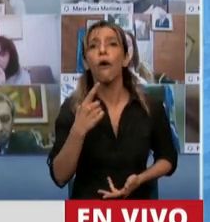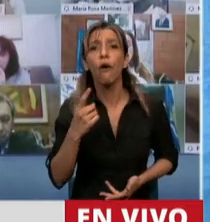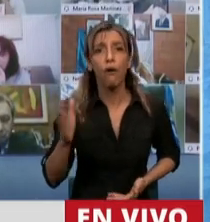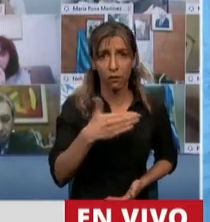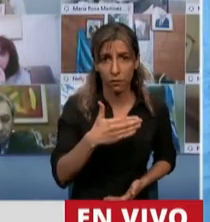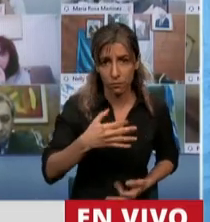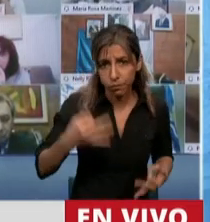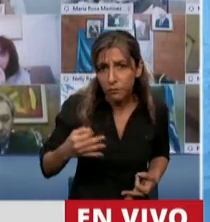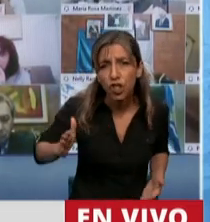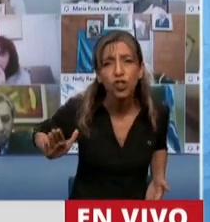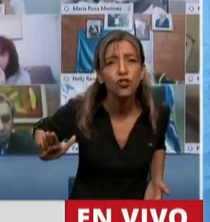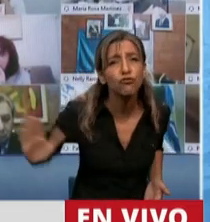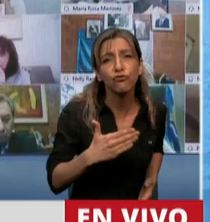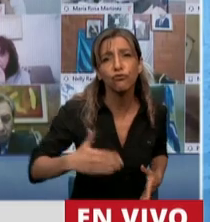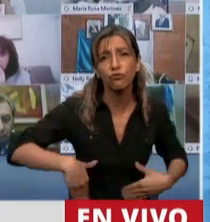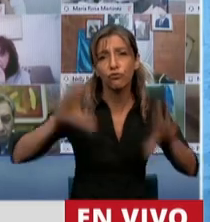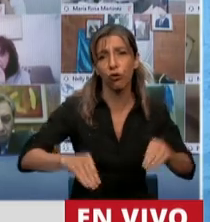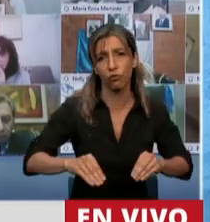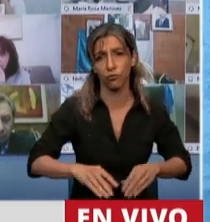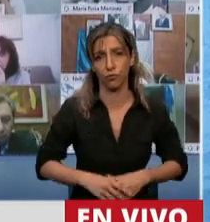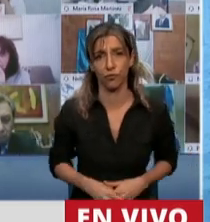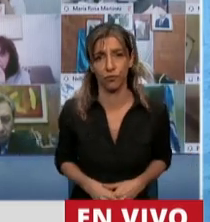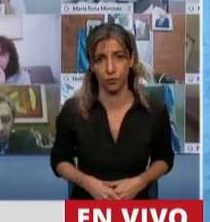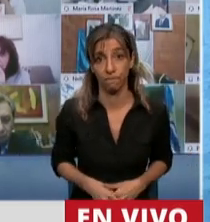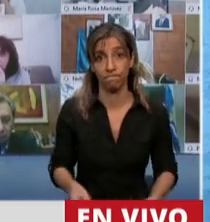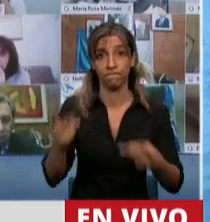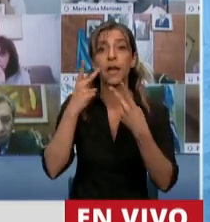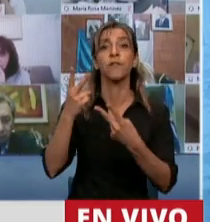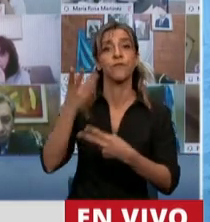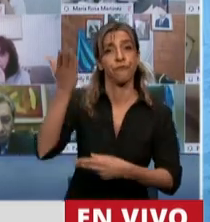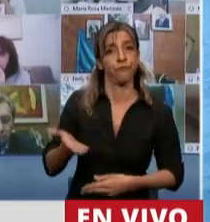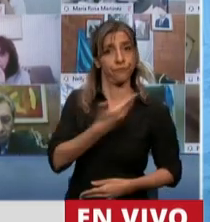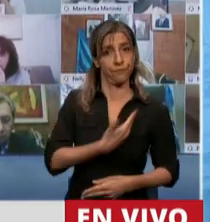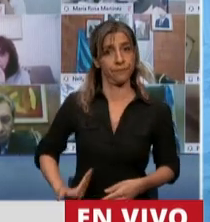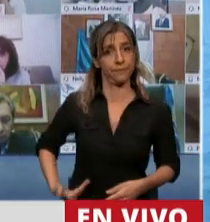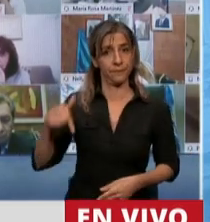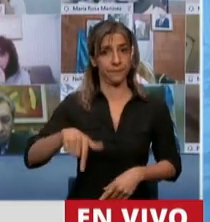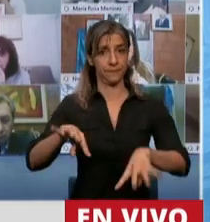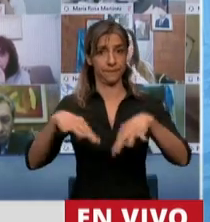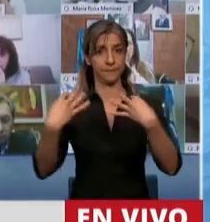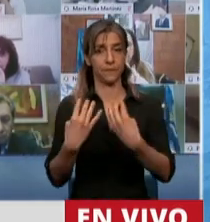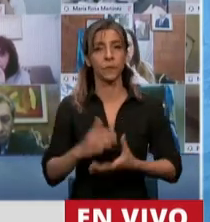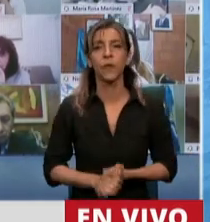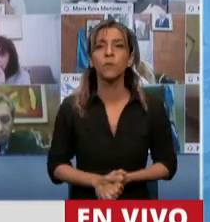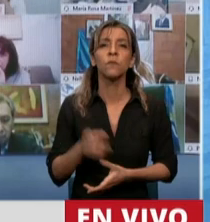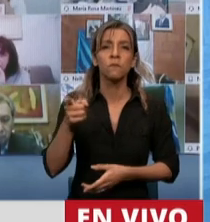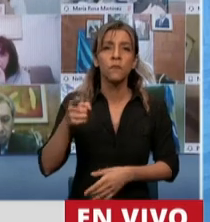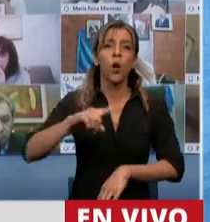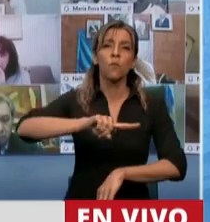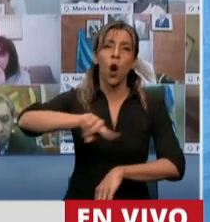debemos un reconocimiento al presidente de esta Cámara que desde hace ya muchas horas,